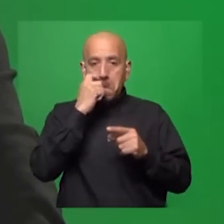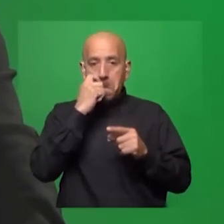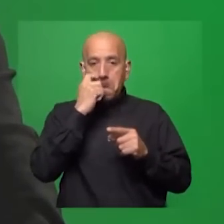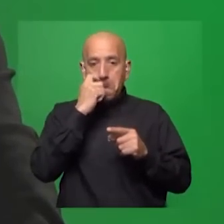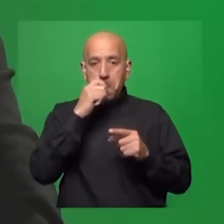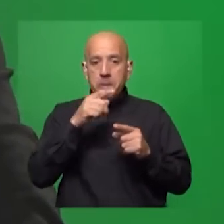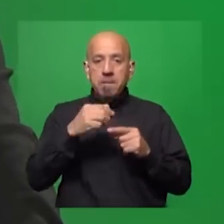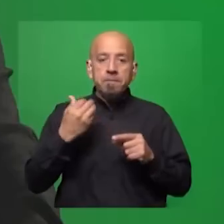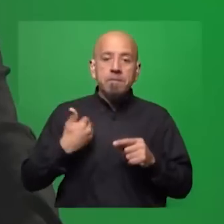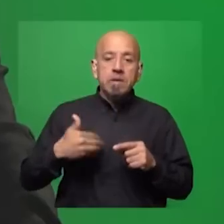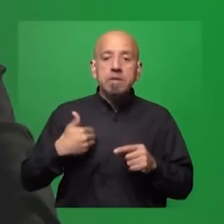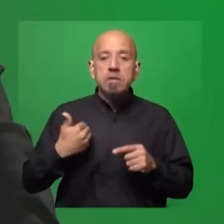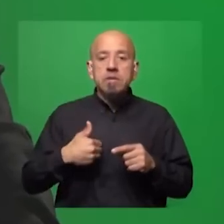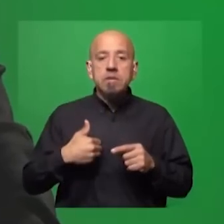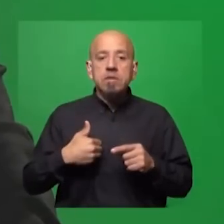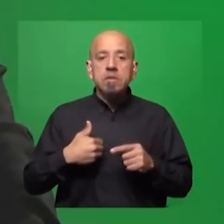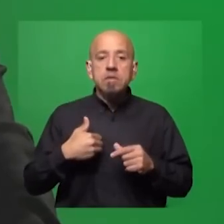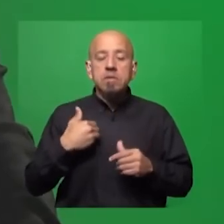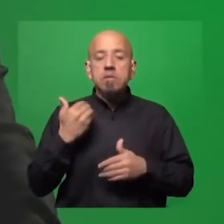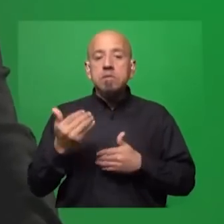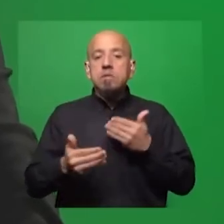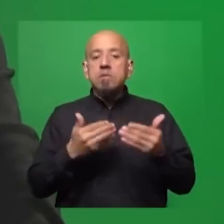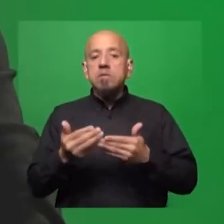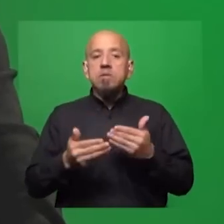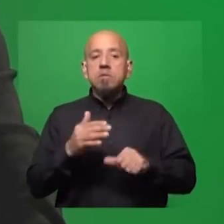Argentina adelanta los tiempos.